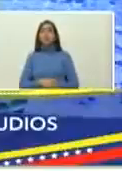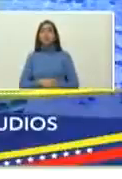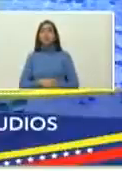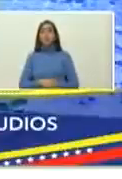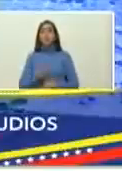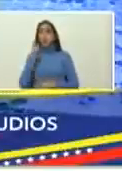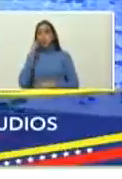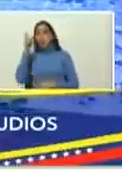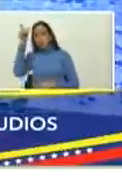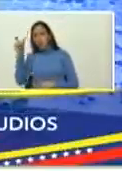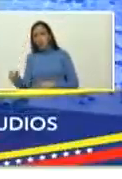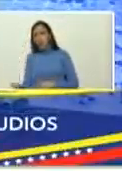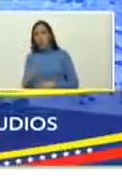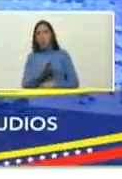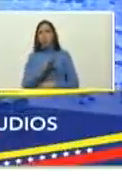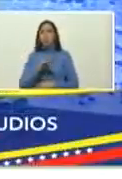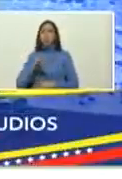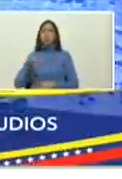Barbarito,